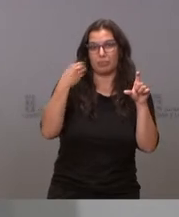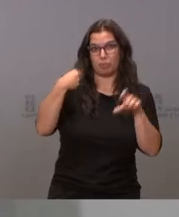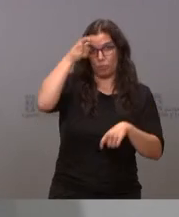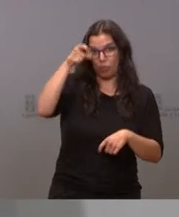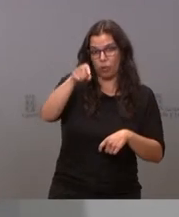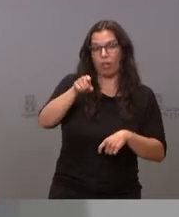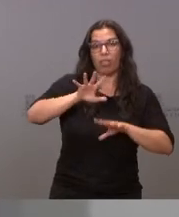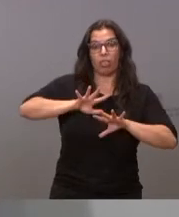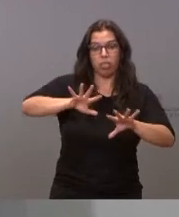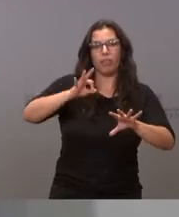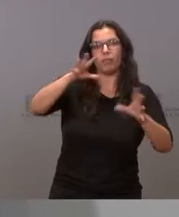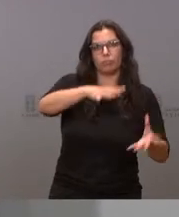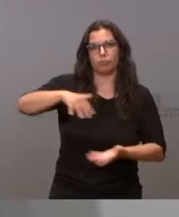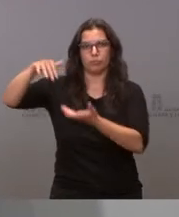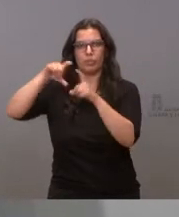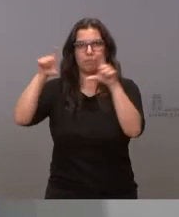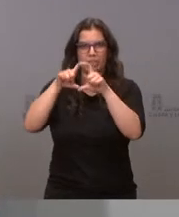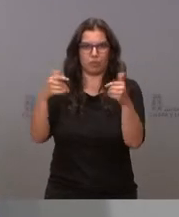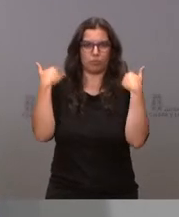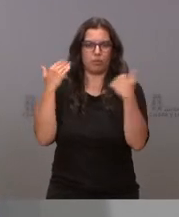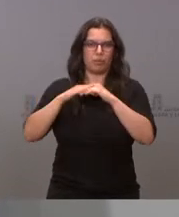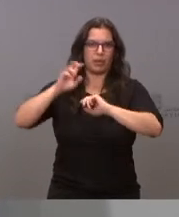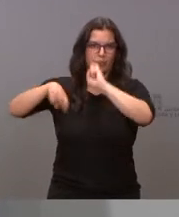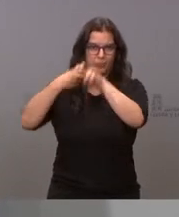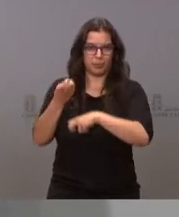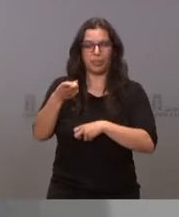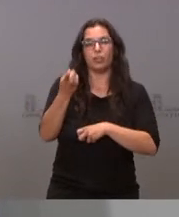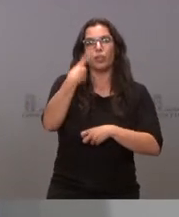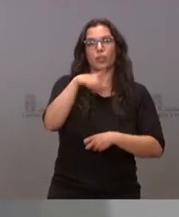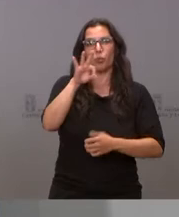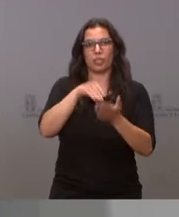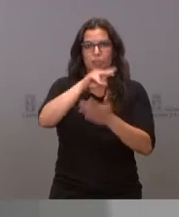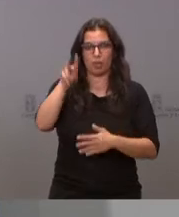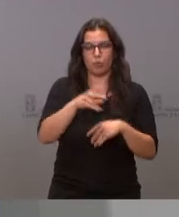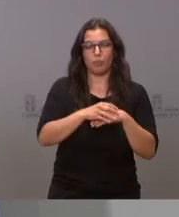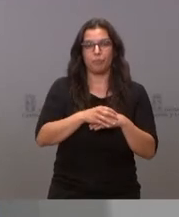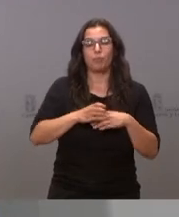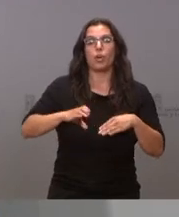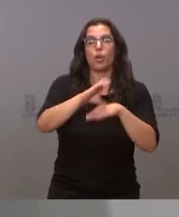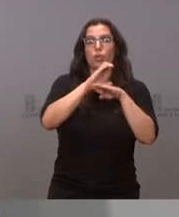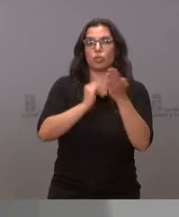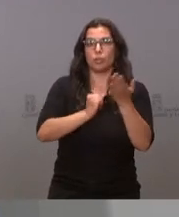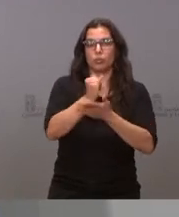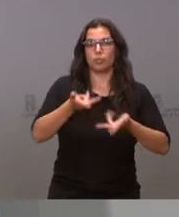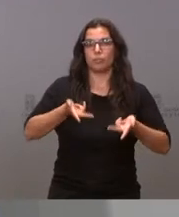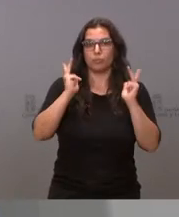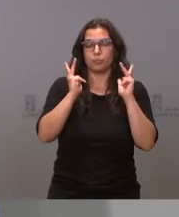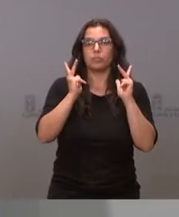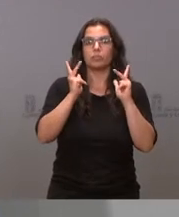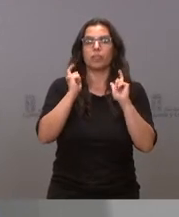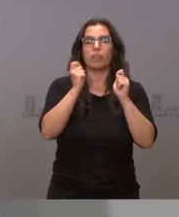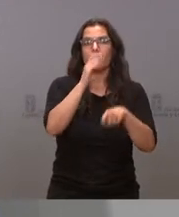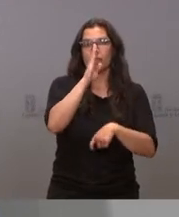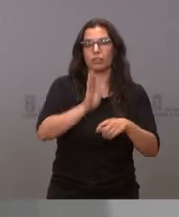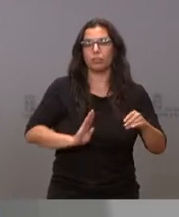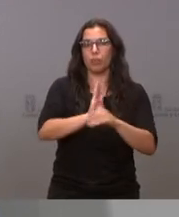El presupuesto de este servicio, como hemos dicho, son 150.000 euros. La Junta, la Consejería de Agricultura, autoriza la concesión directa de